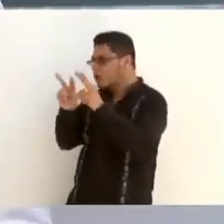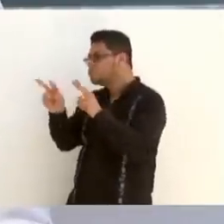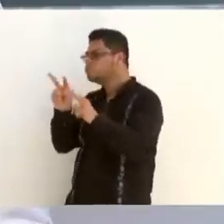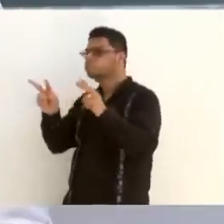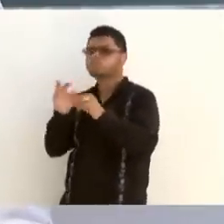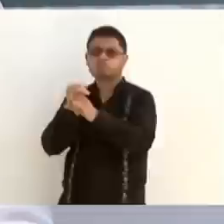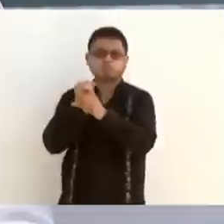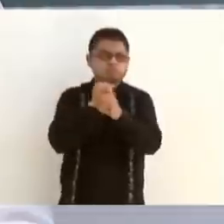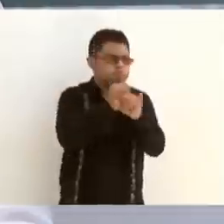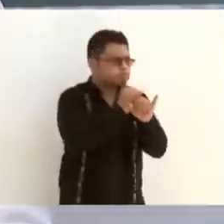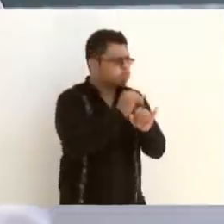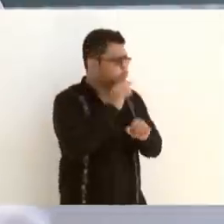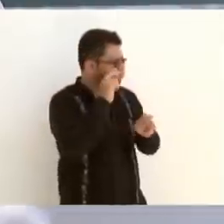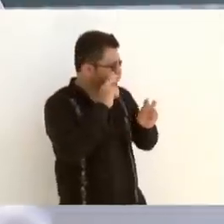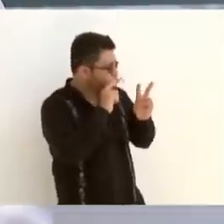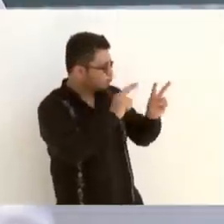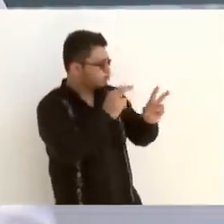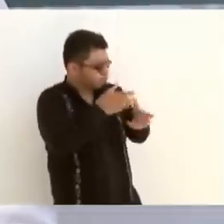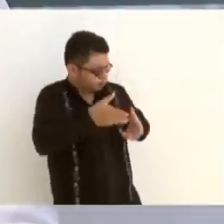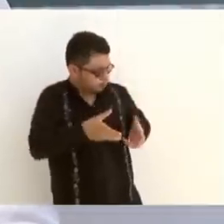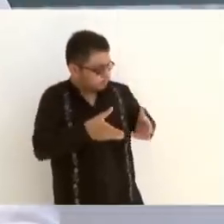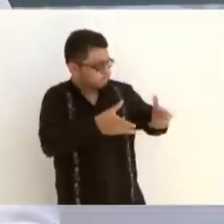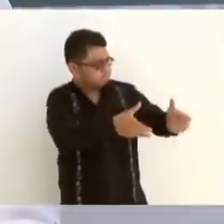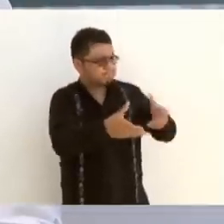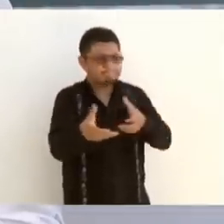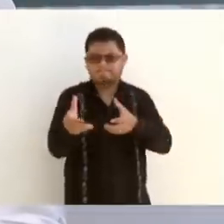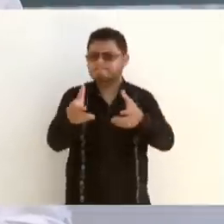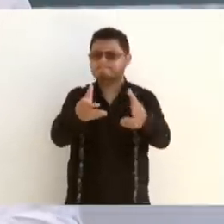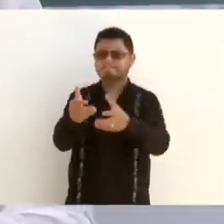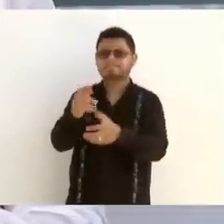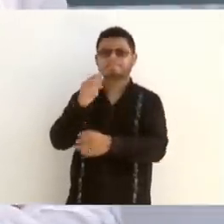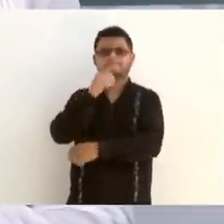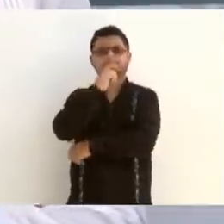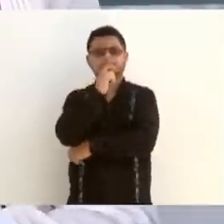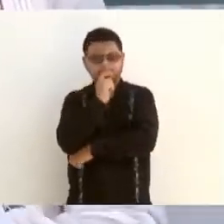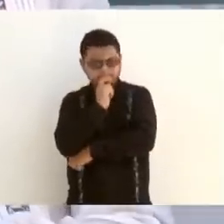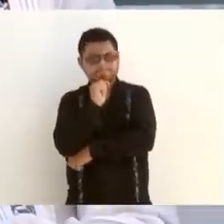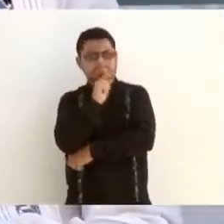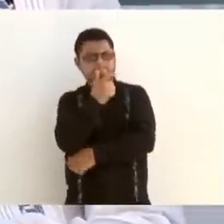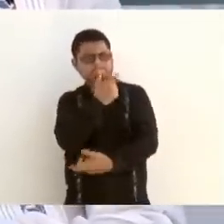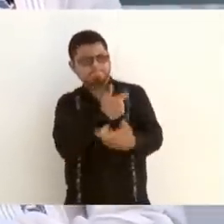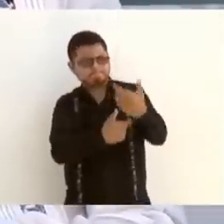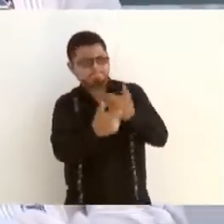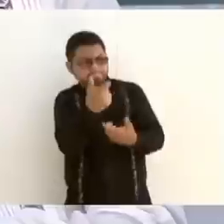estudios de viabilidad sobre costos-beneficios.